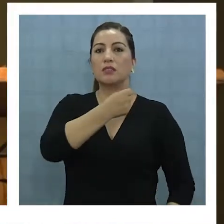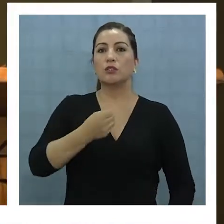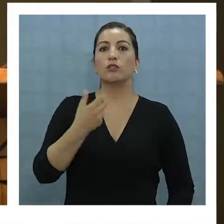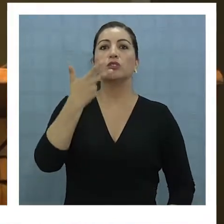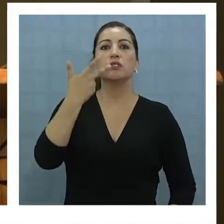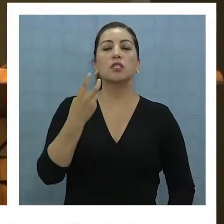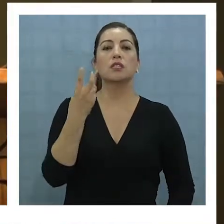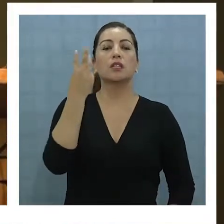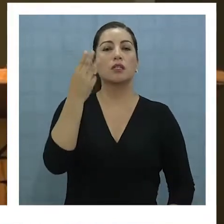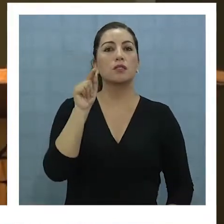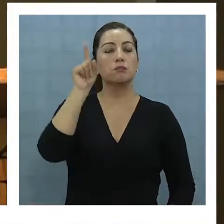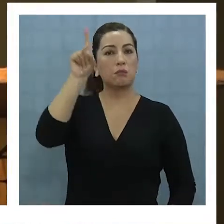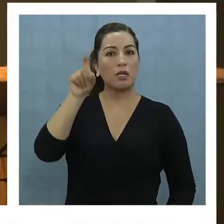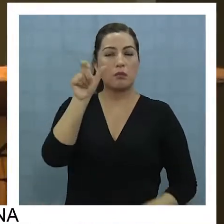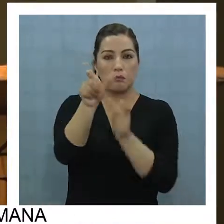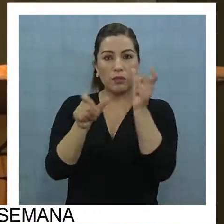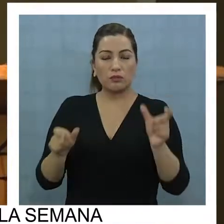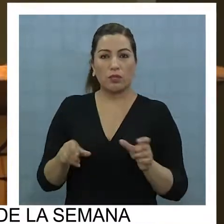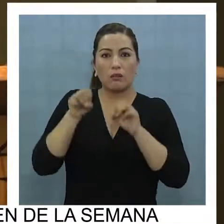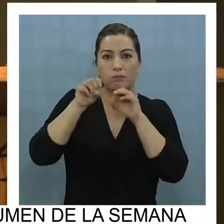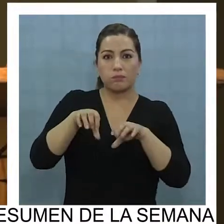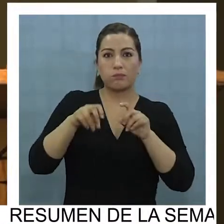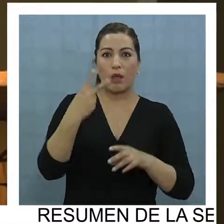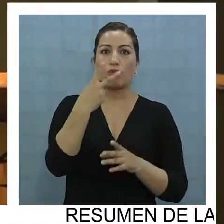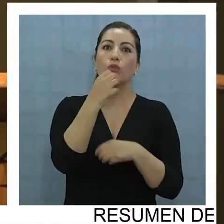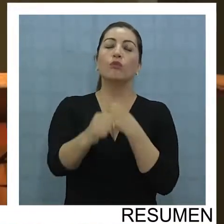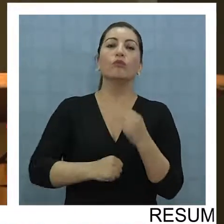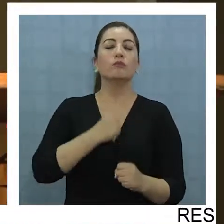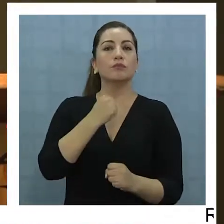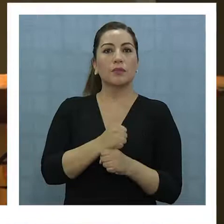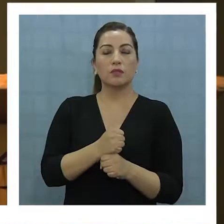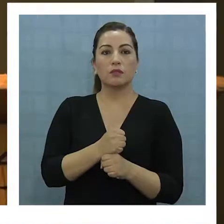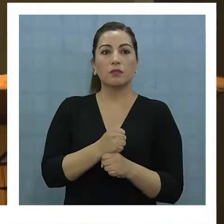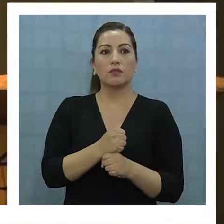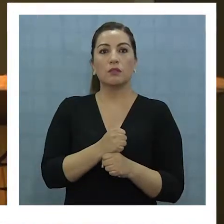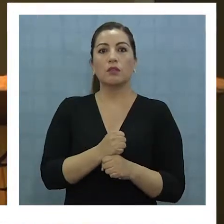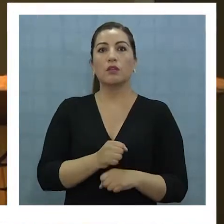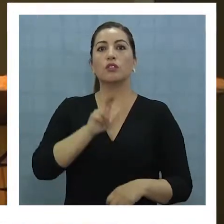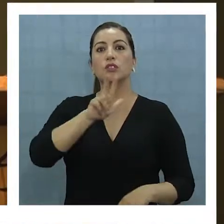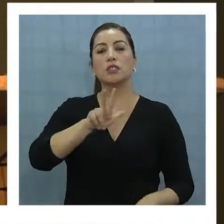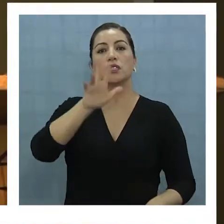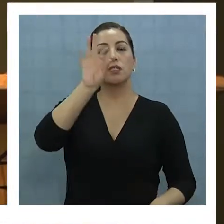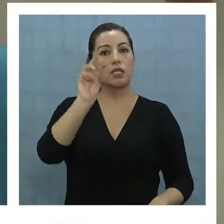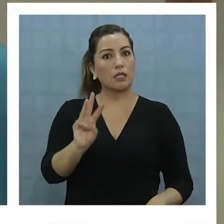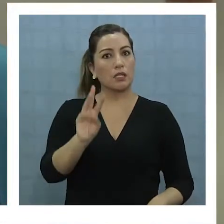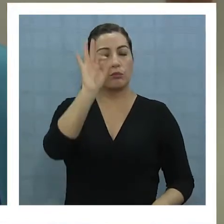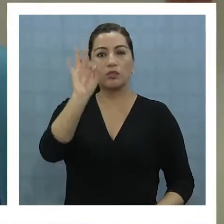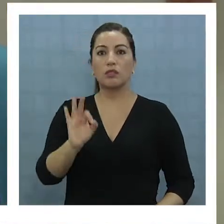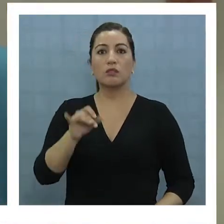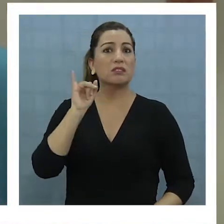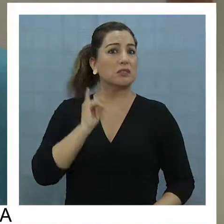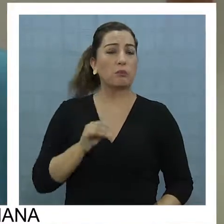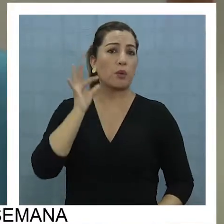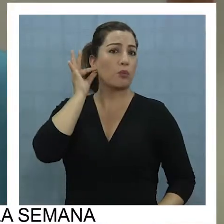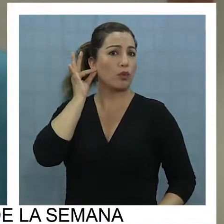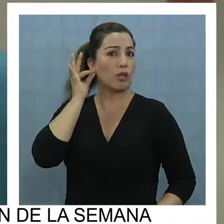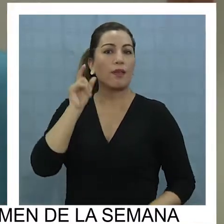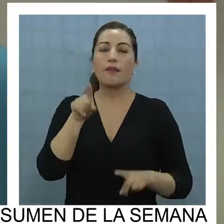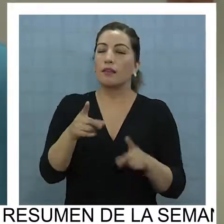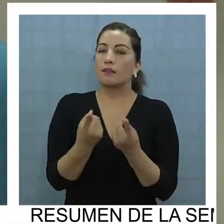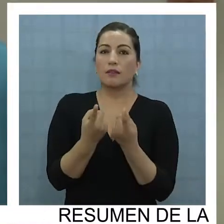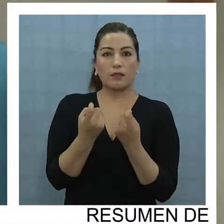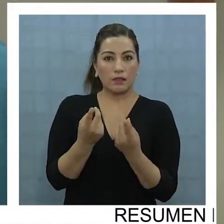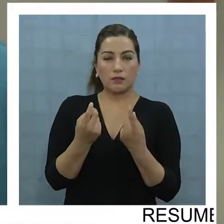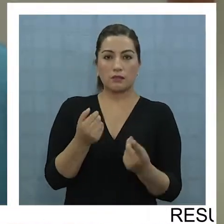.000 personas capacitadas en dos años, de las cuales el 83% han sido mujeres, que es donde se necesita